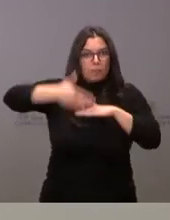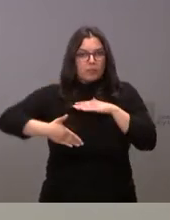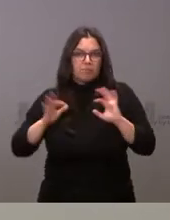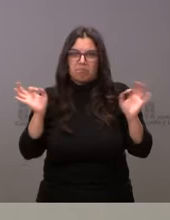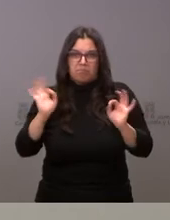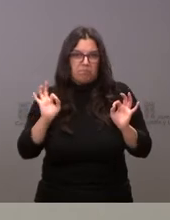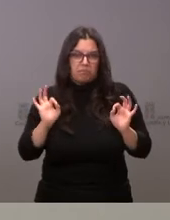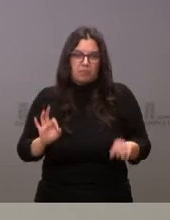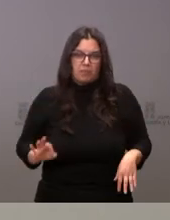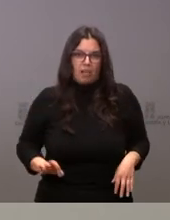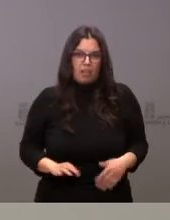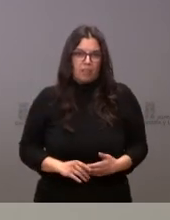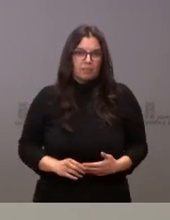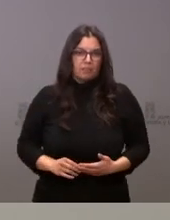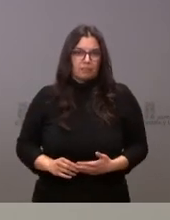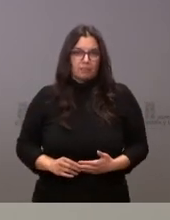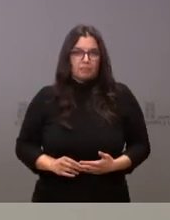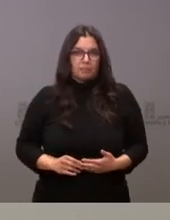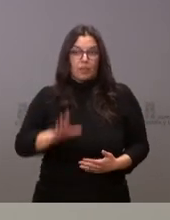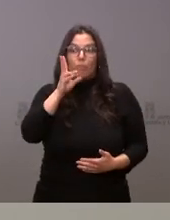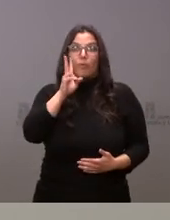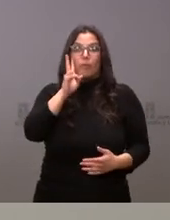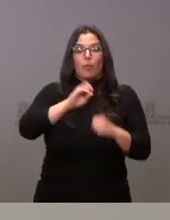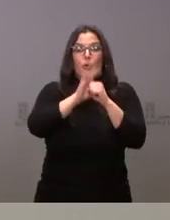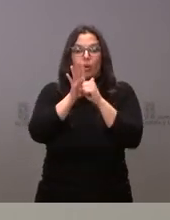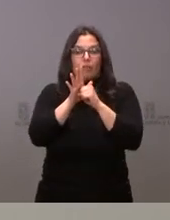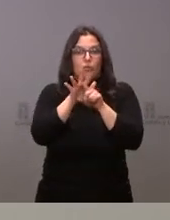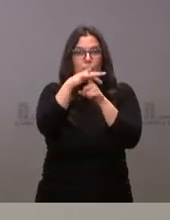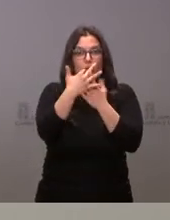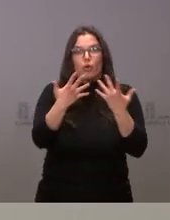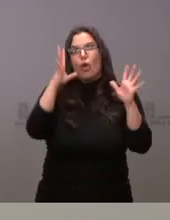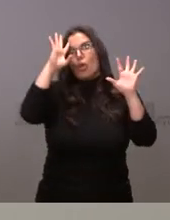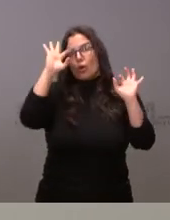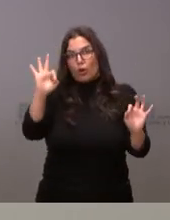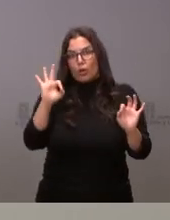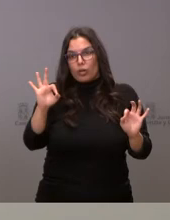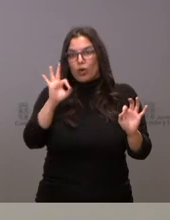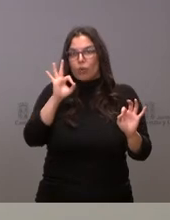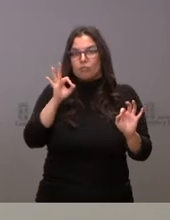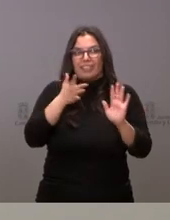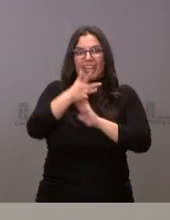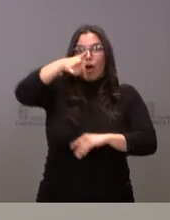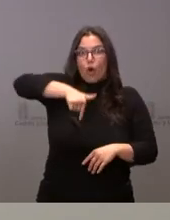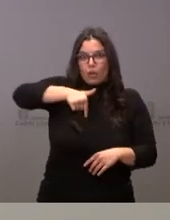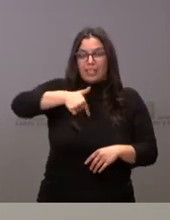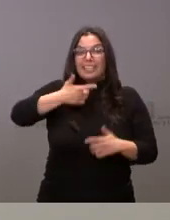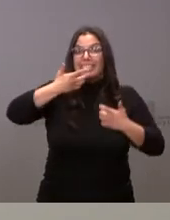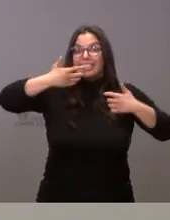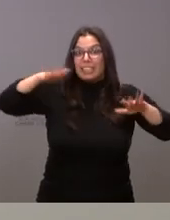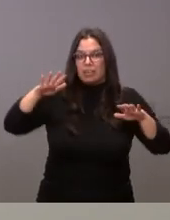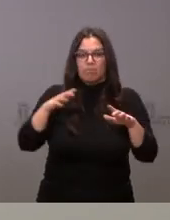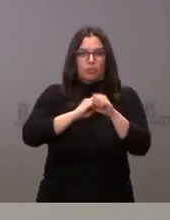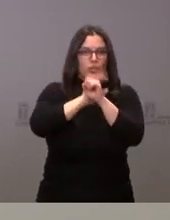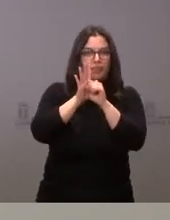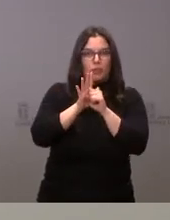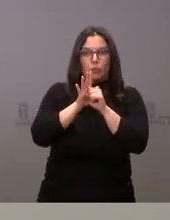adicionales en función de esta evolución epidemiológica. Lógicamente, esto es a día de hoy. Si las circunstancias epidemiológicas